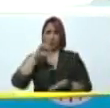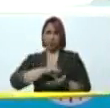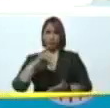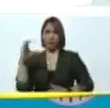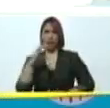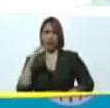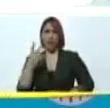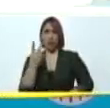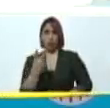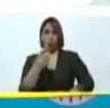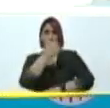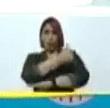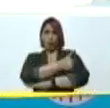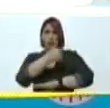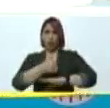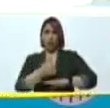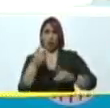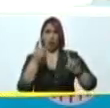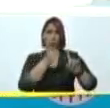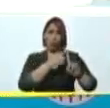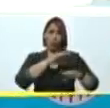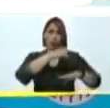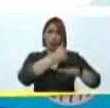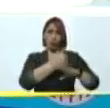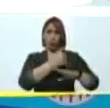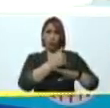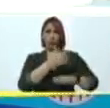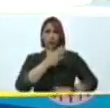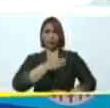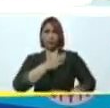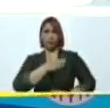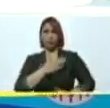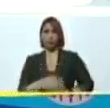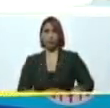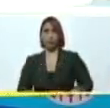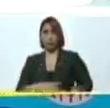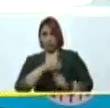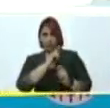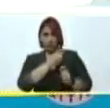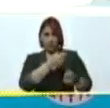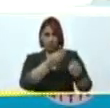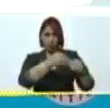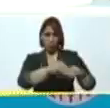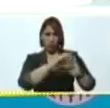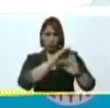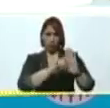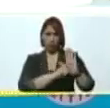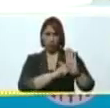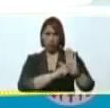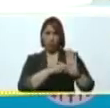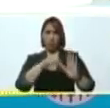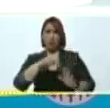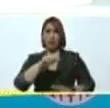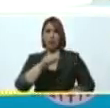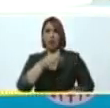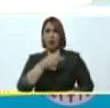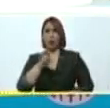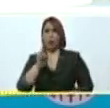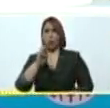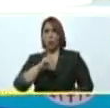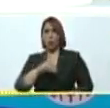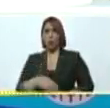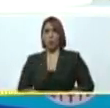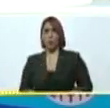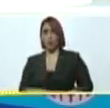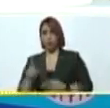tiene dos autoridades, un ejecutivo que yo designo de acuerdo a la constitución, Naum Fernández, y una